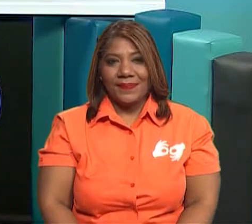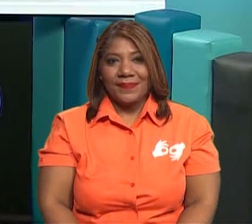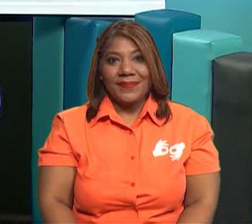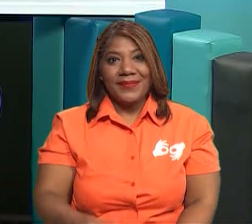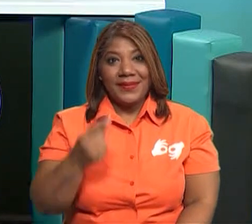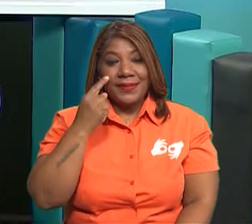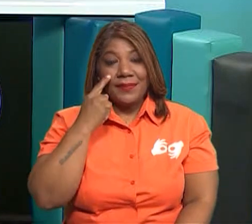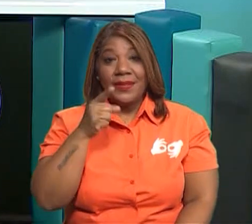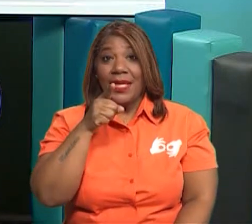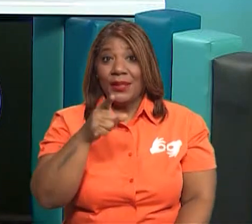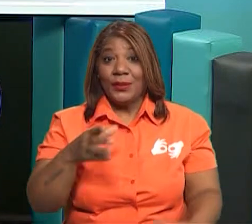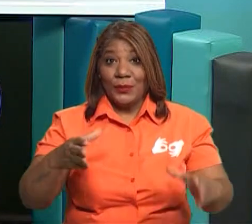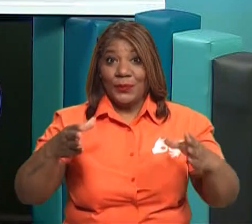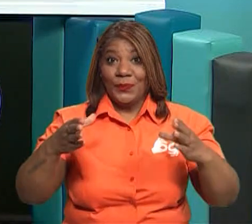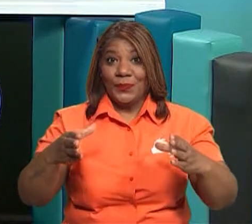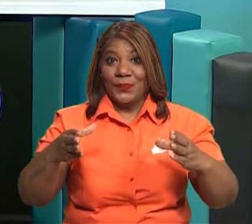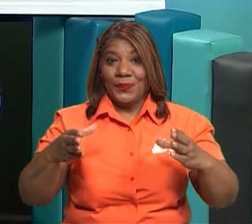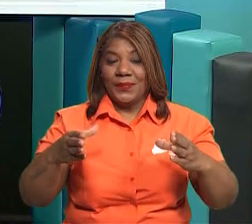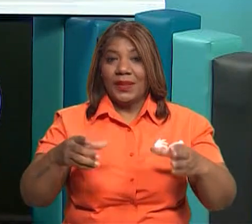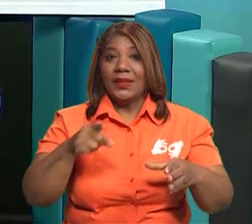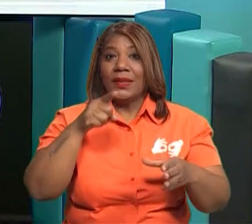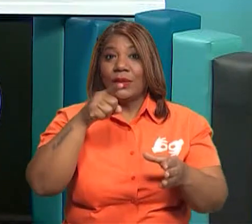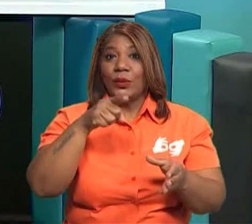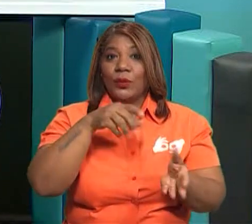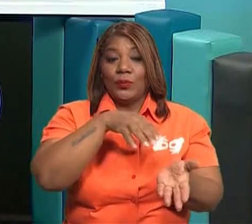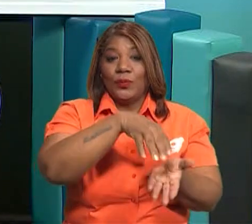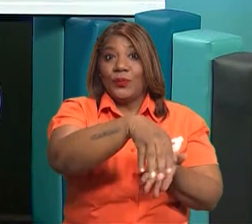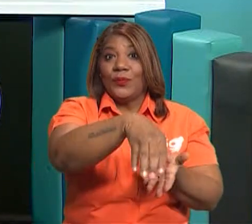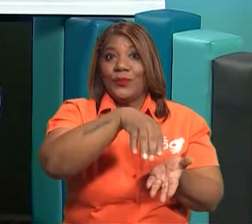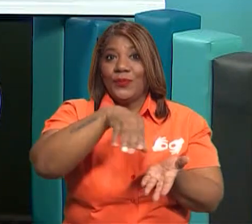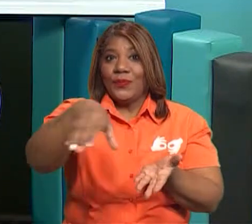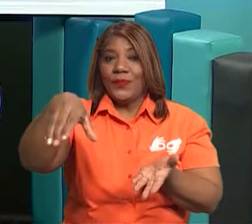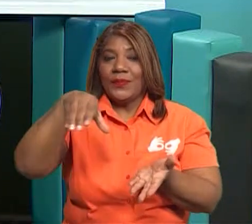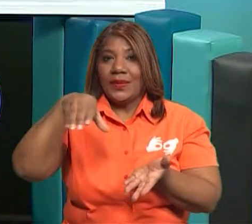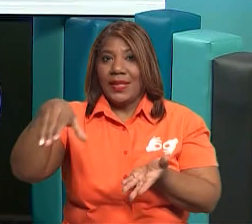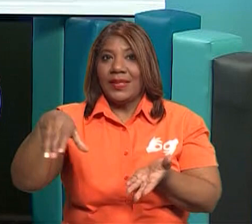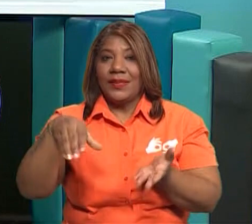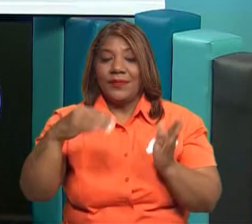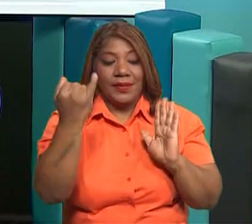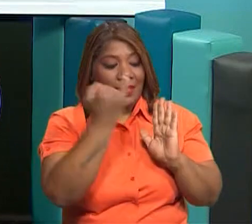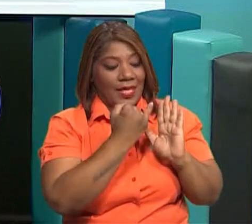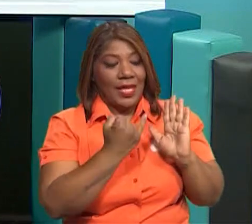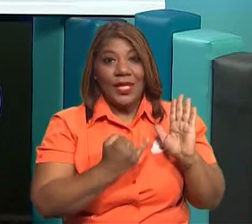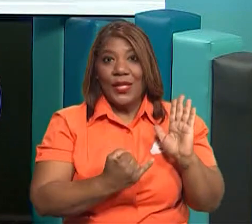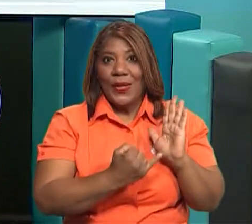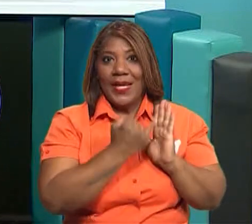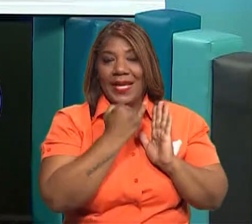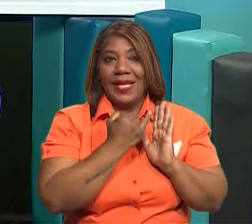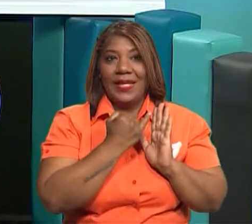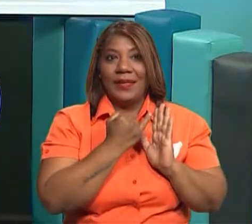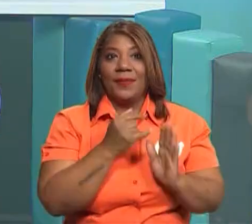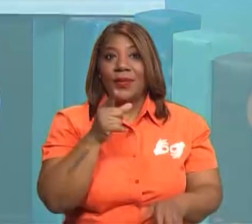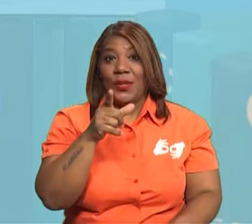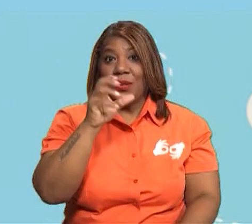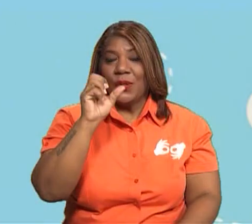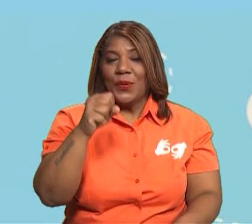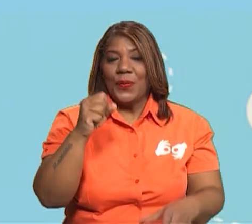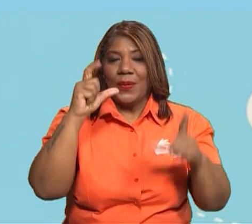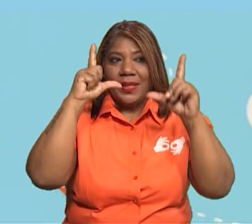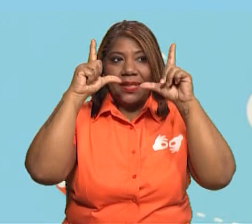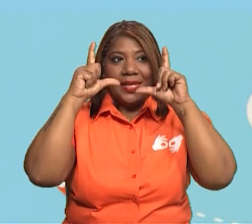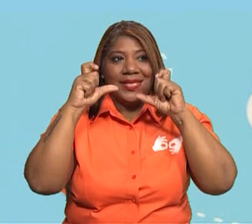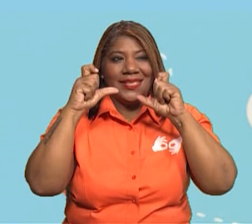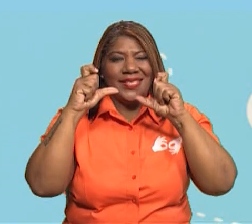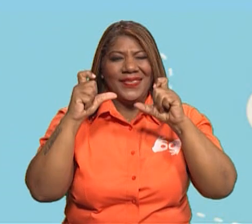saludable. Bien, clasifica los alimentos en pantalla. Puedes utilizar, hacer una captura de